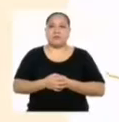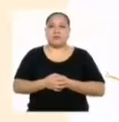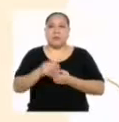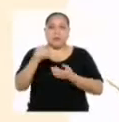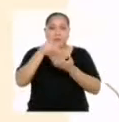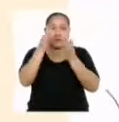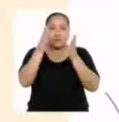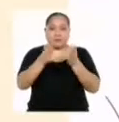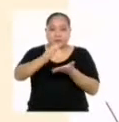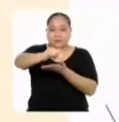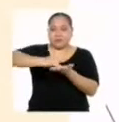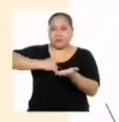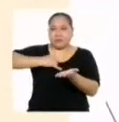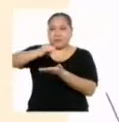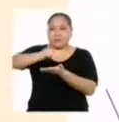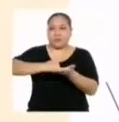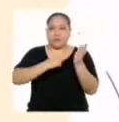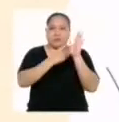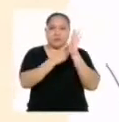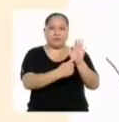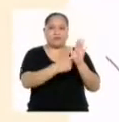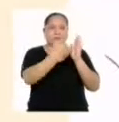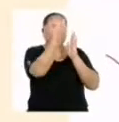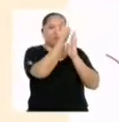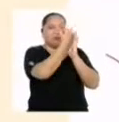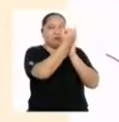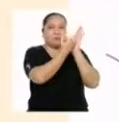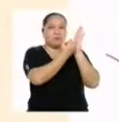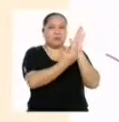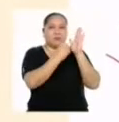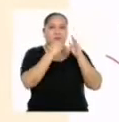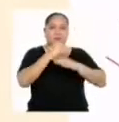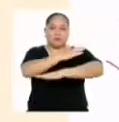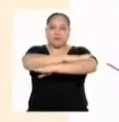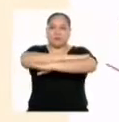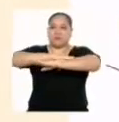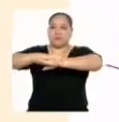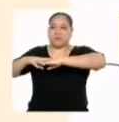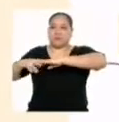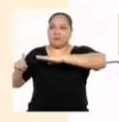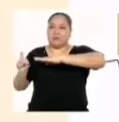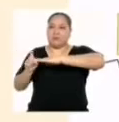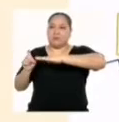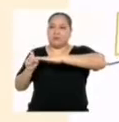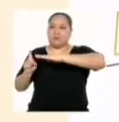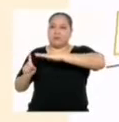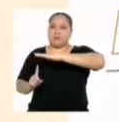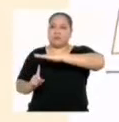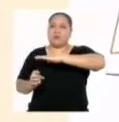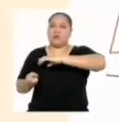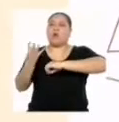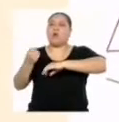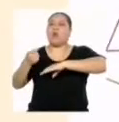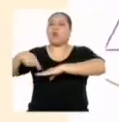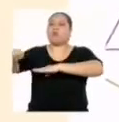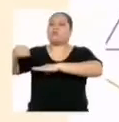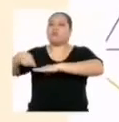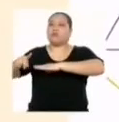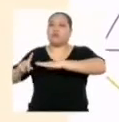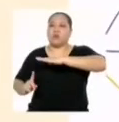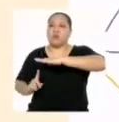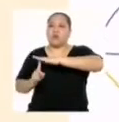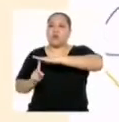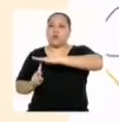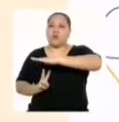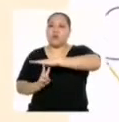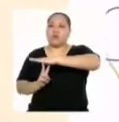Los estudiantes me enviaron sus producciones. En esta gráfica se asignaron valores al eje de las abscisas, cantidad de envíos o entregas, de